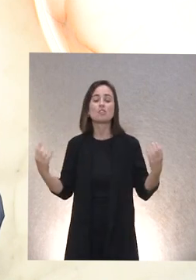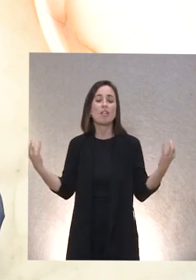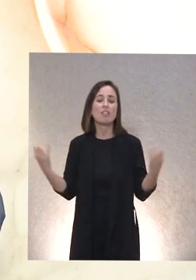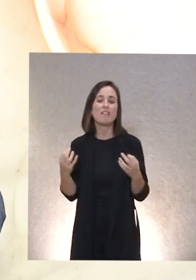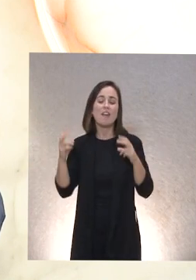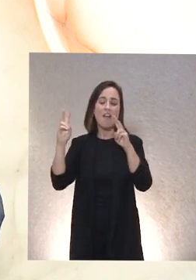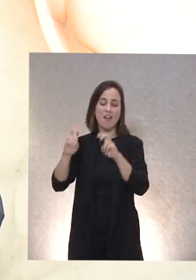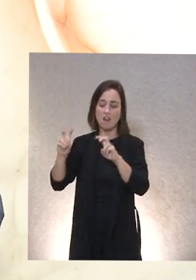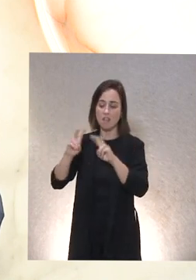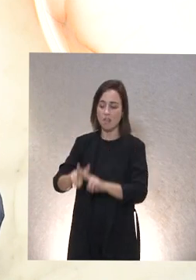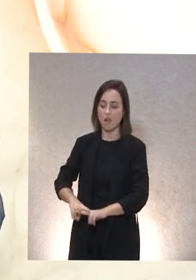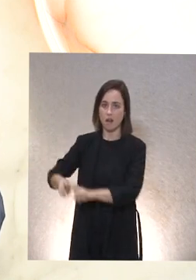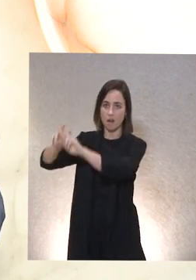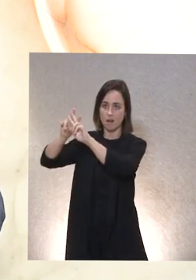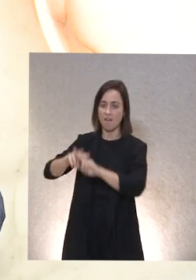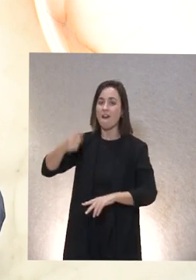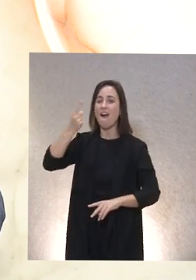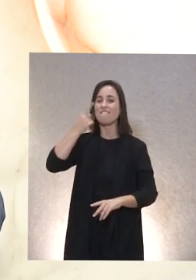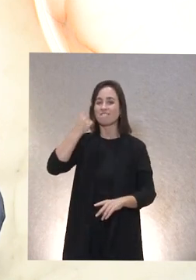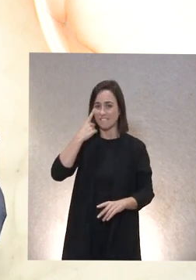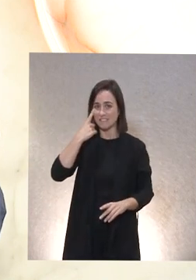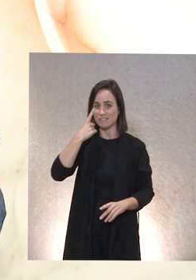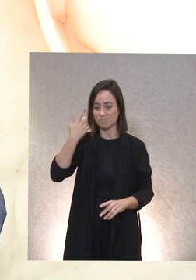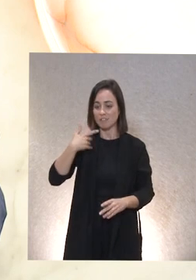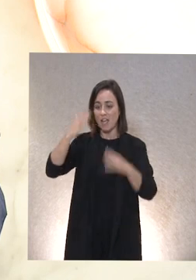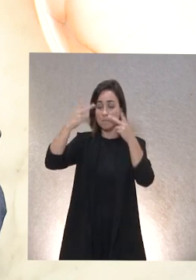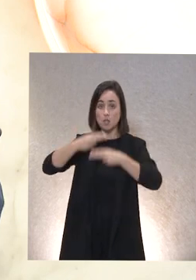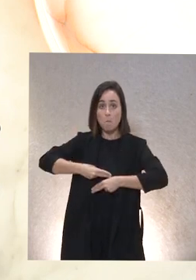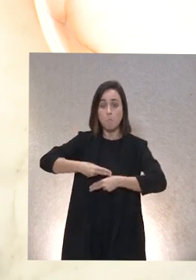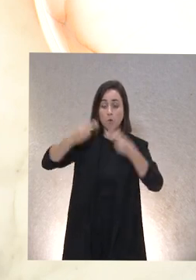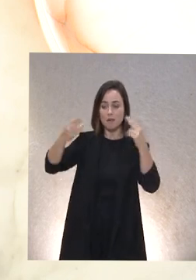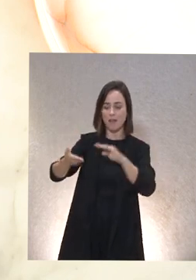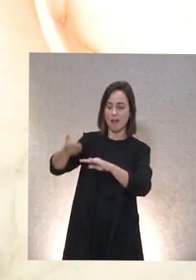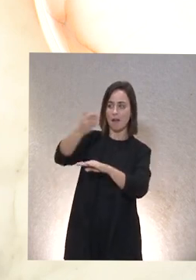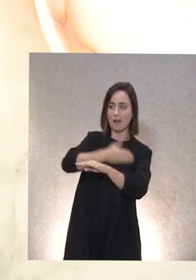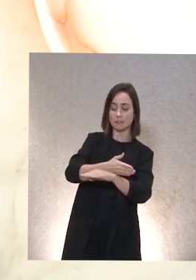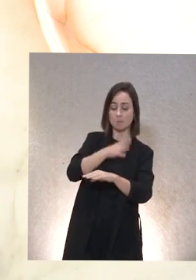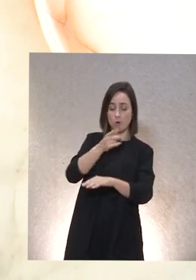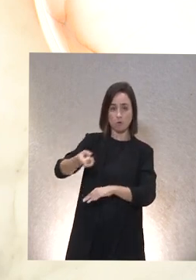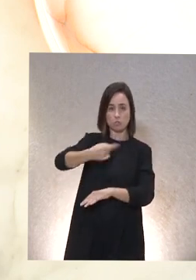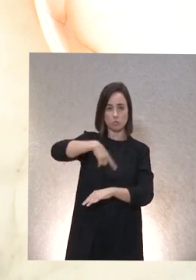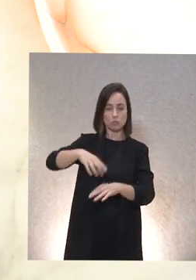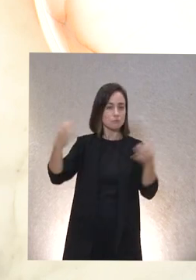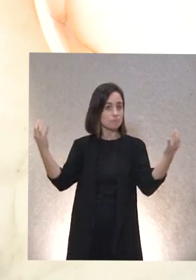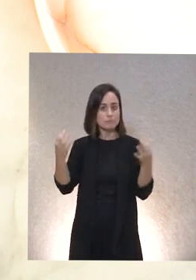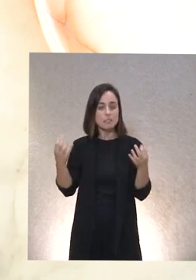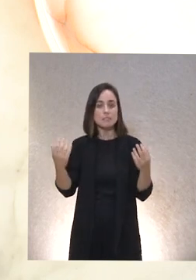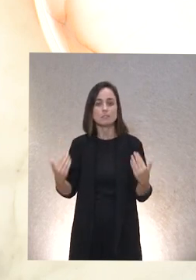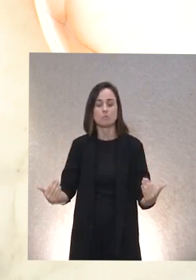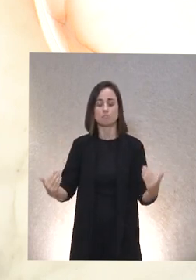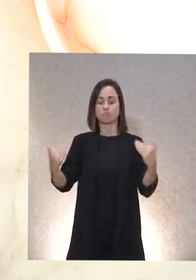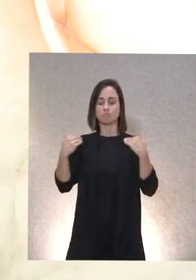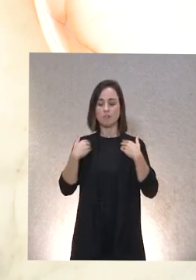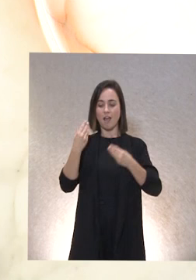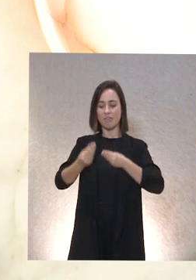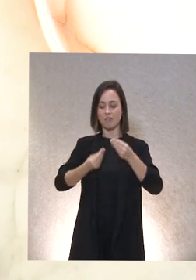debatirlo y hay que tomar medida para que desde las administraciones públicas que al final somos los que estamos haciendo